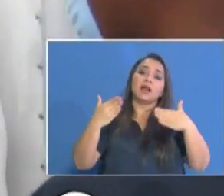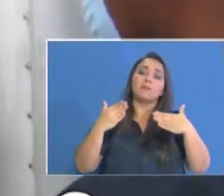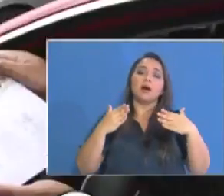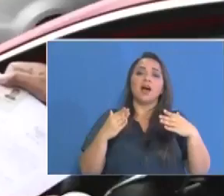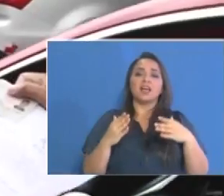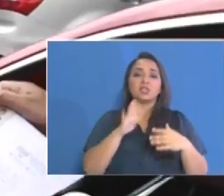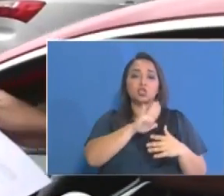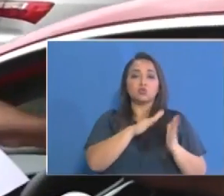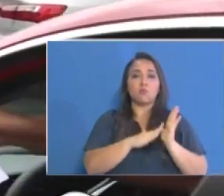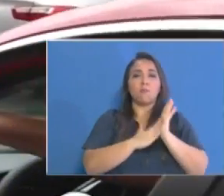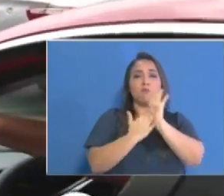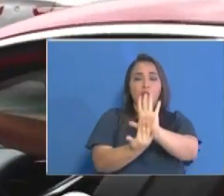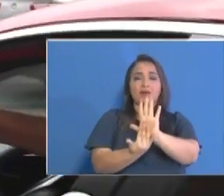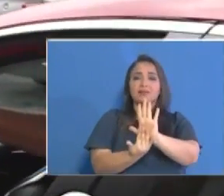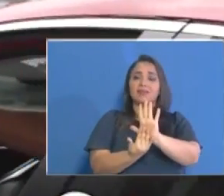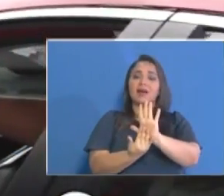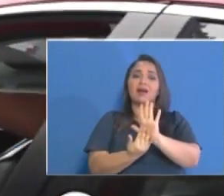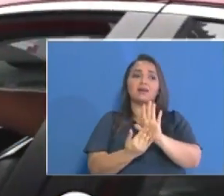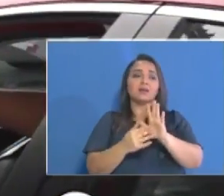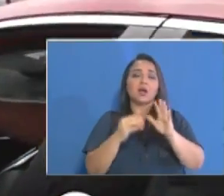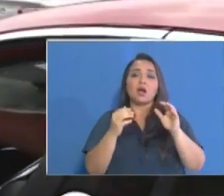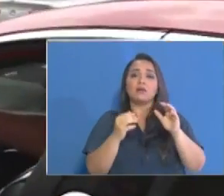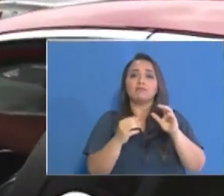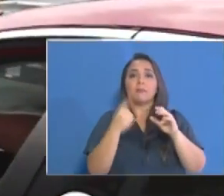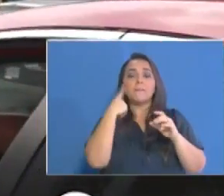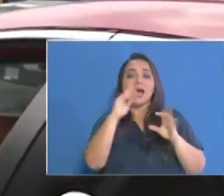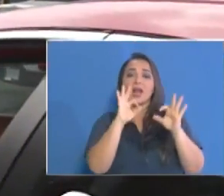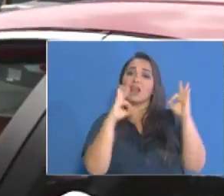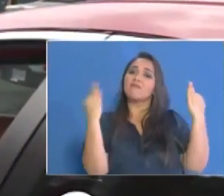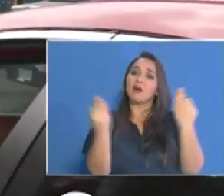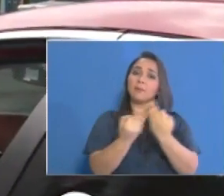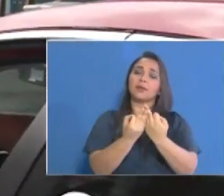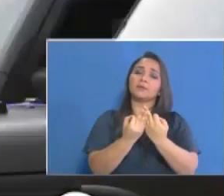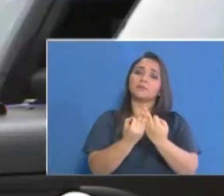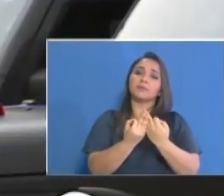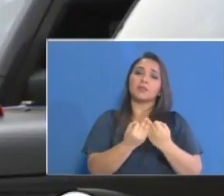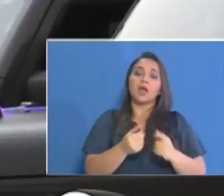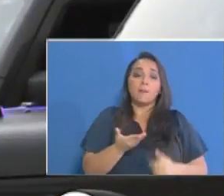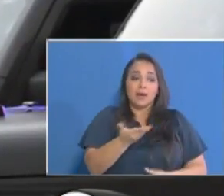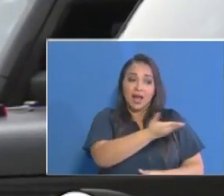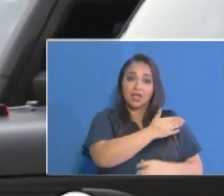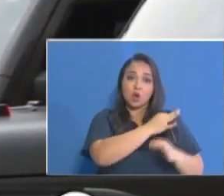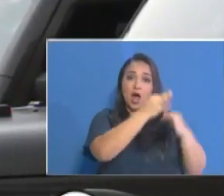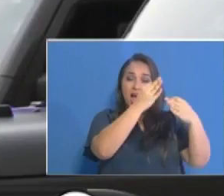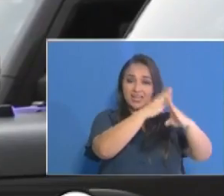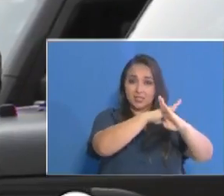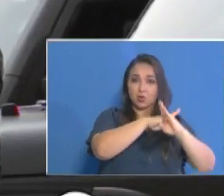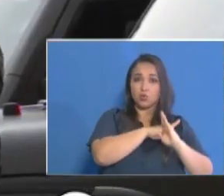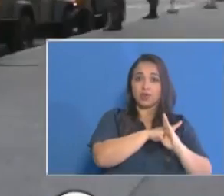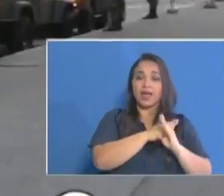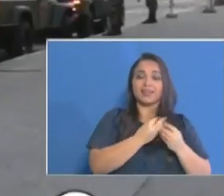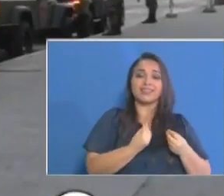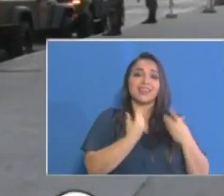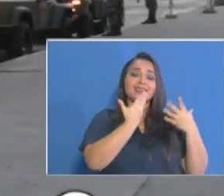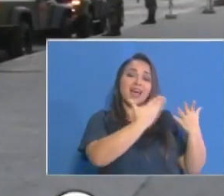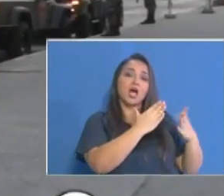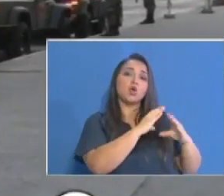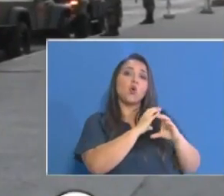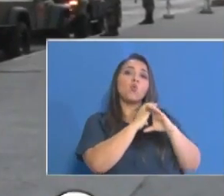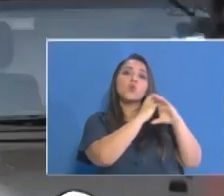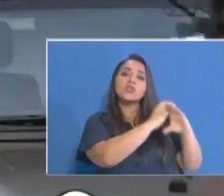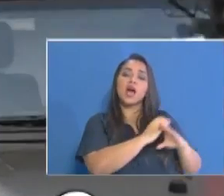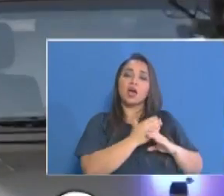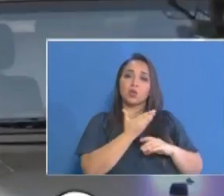especial de la familia para el bienestar de las unidades se han establecido medidas de bioseguridad